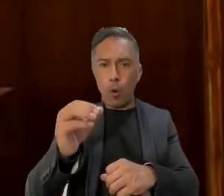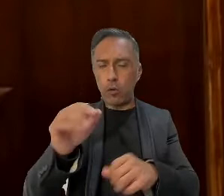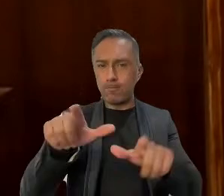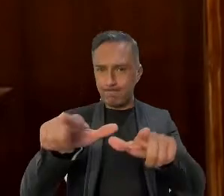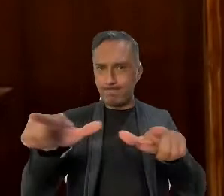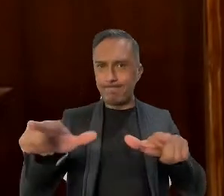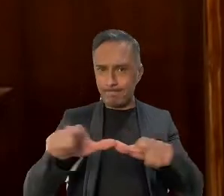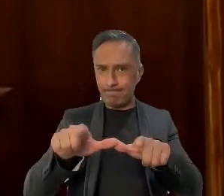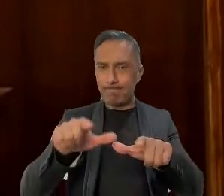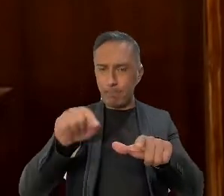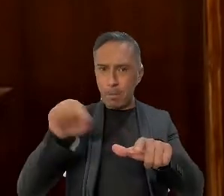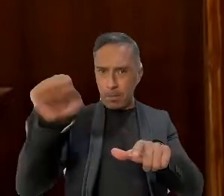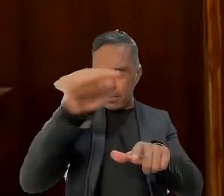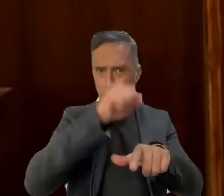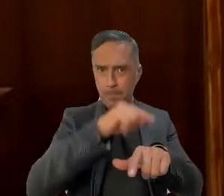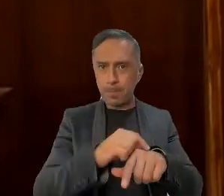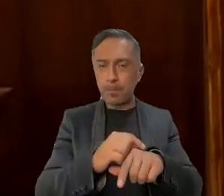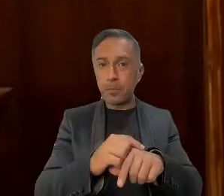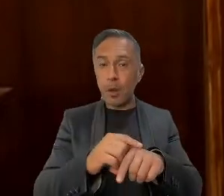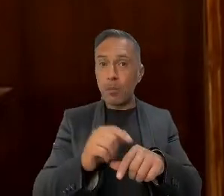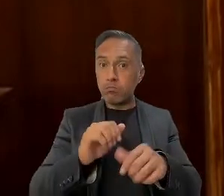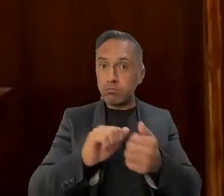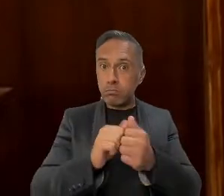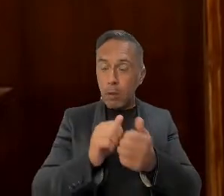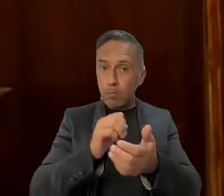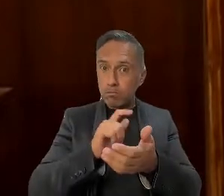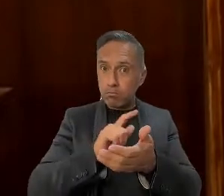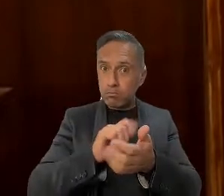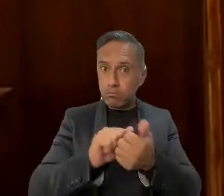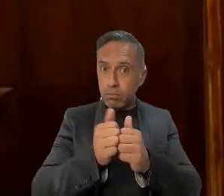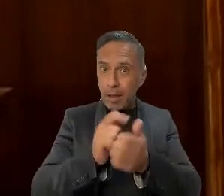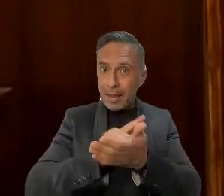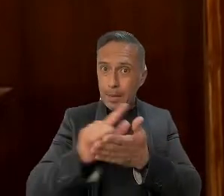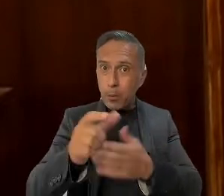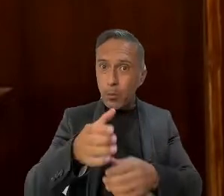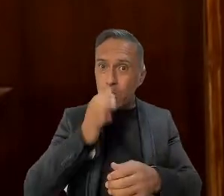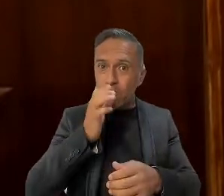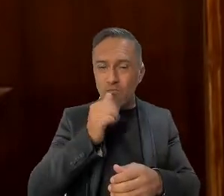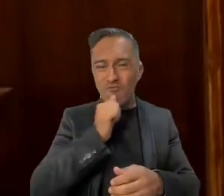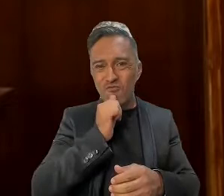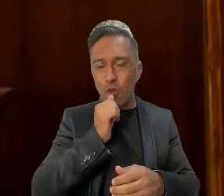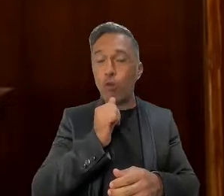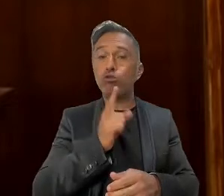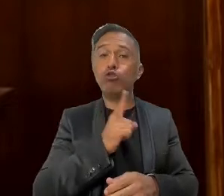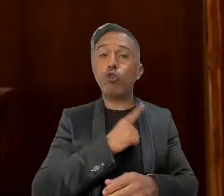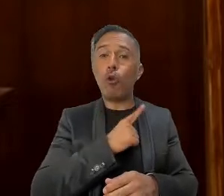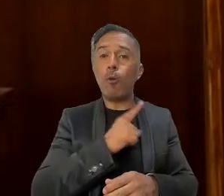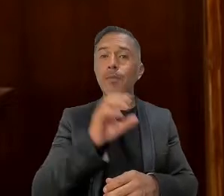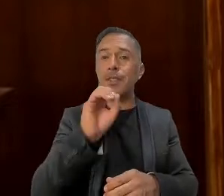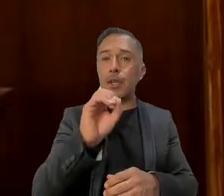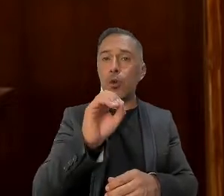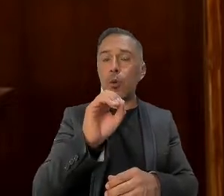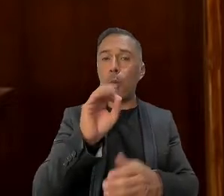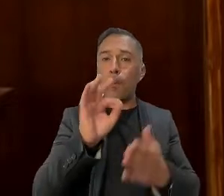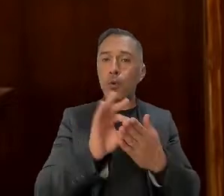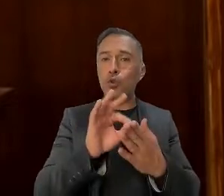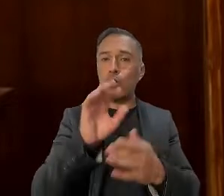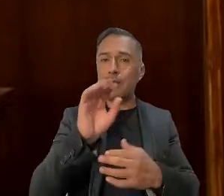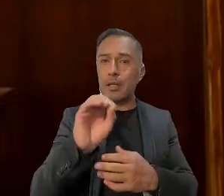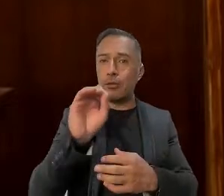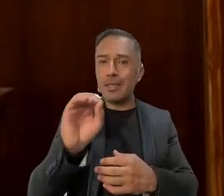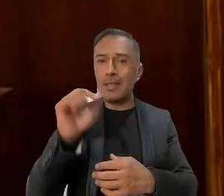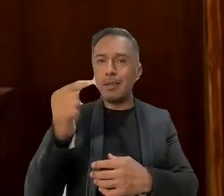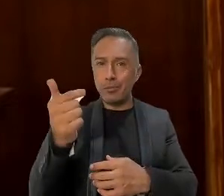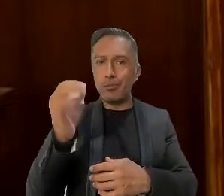potabilizar, lo que da como resultado que solo el 0.007% del